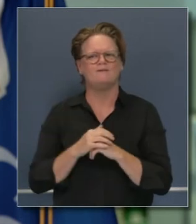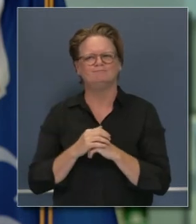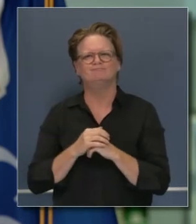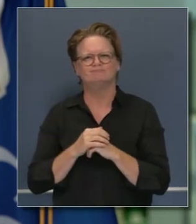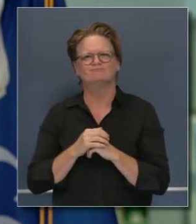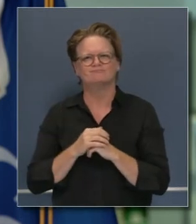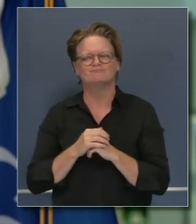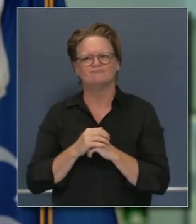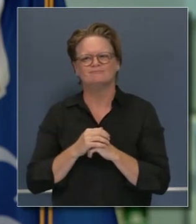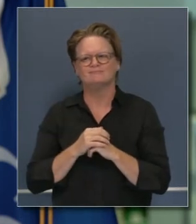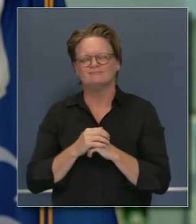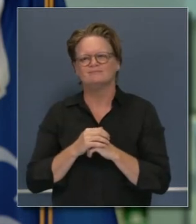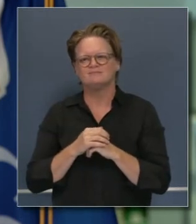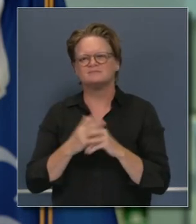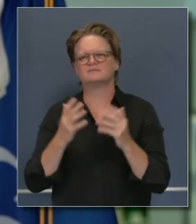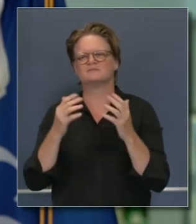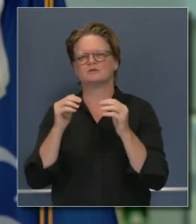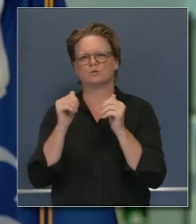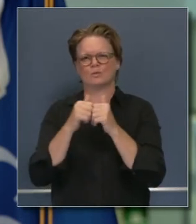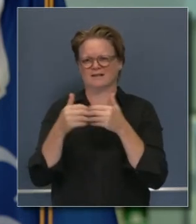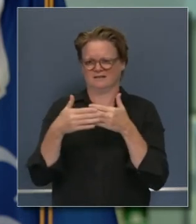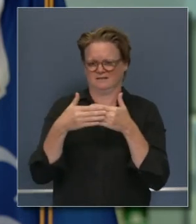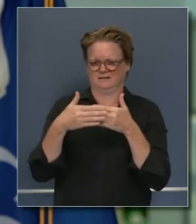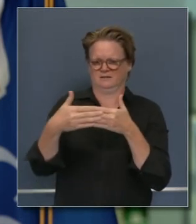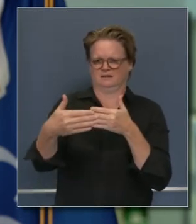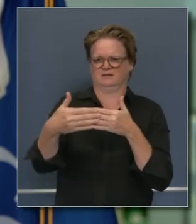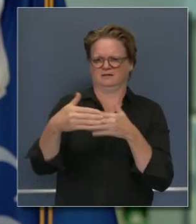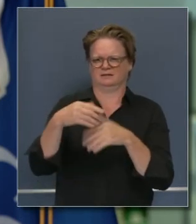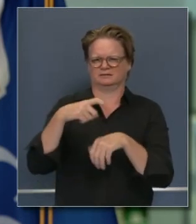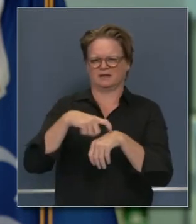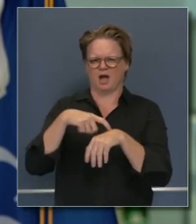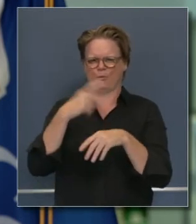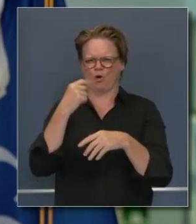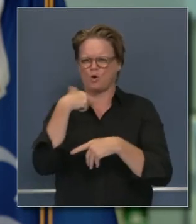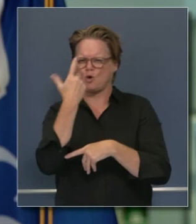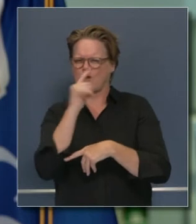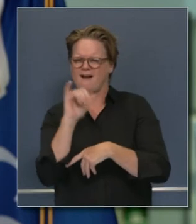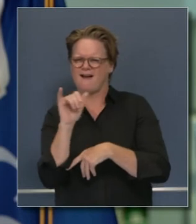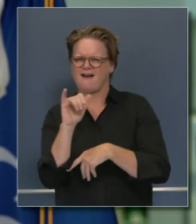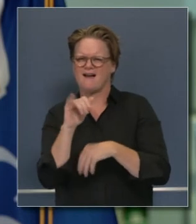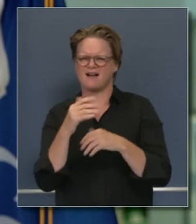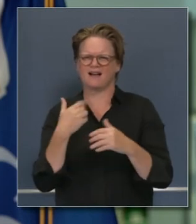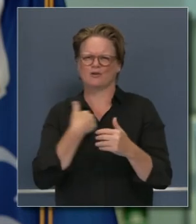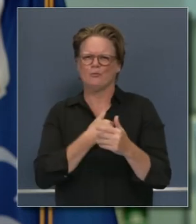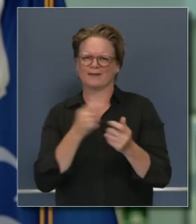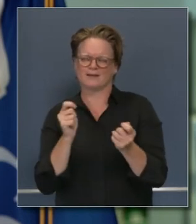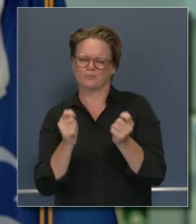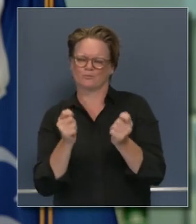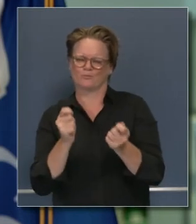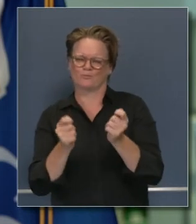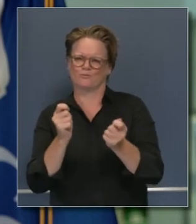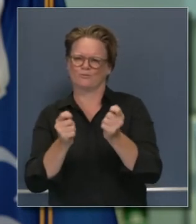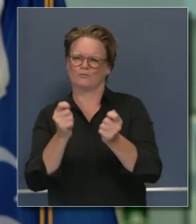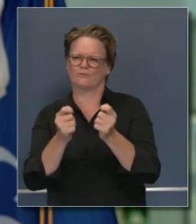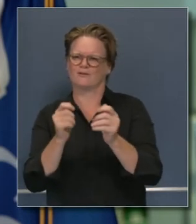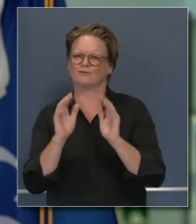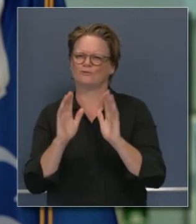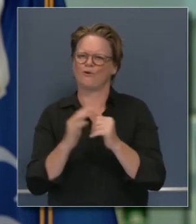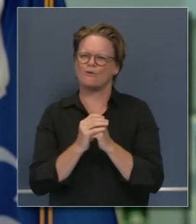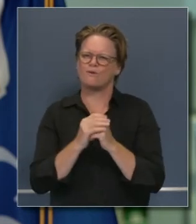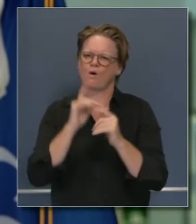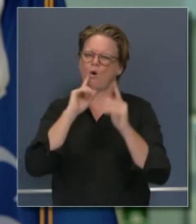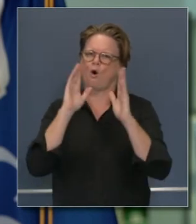y en cuanto a qué es lo que abarca en cuanto al tiempo por los días las horas tendremos claridad y